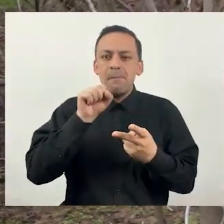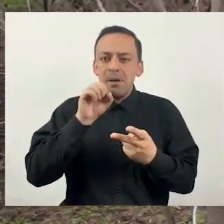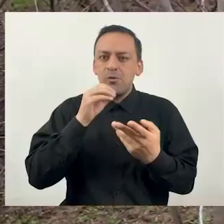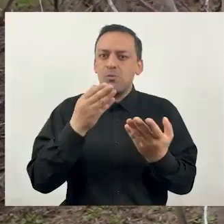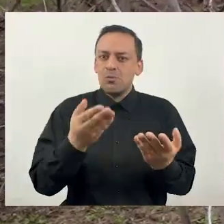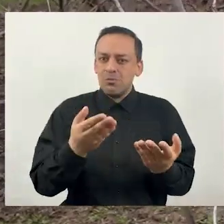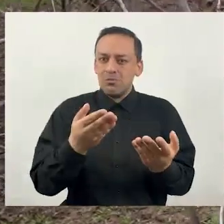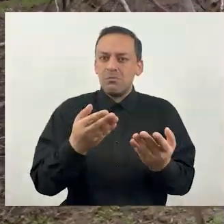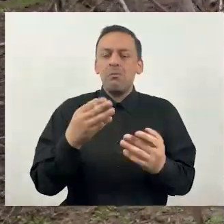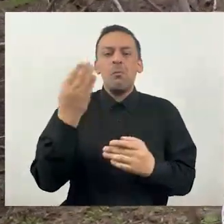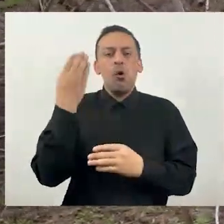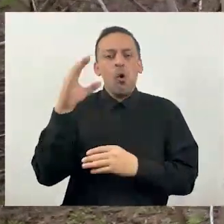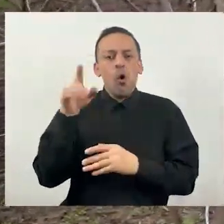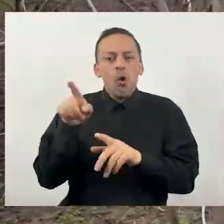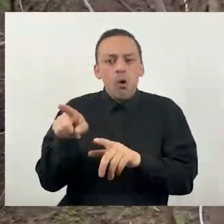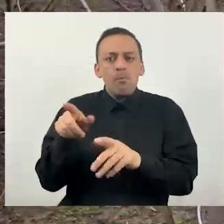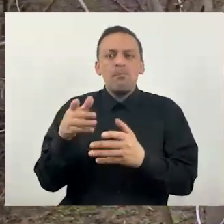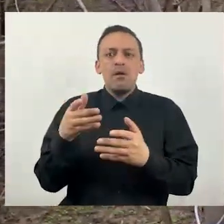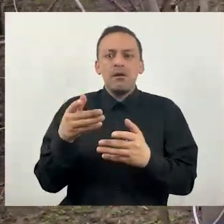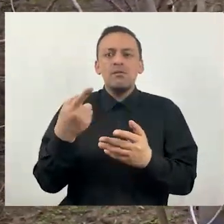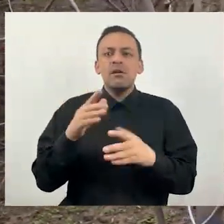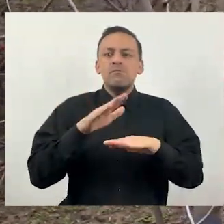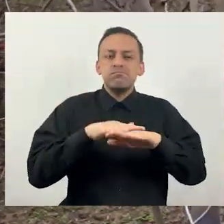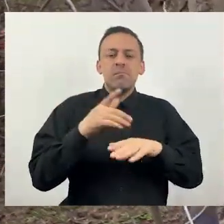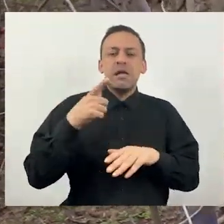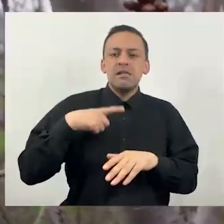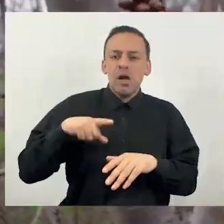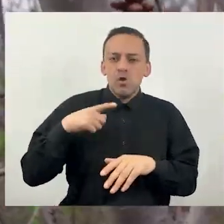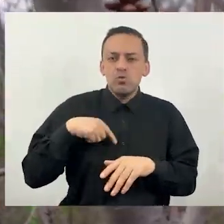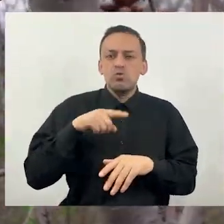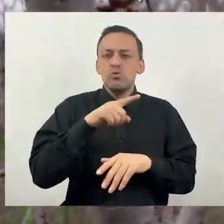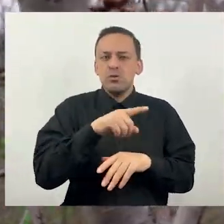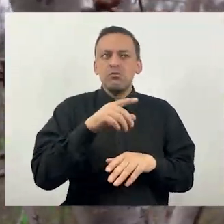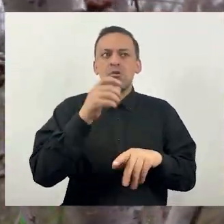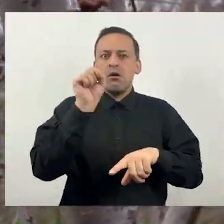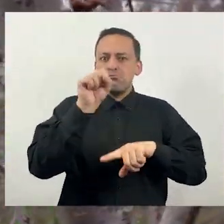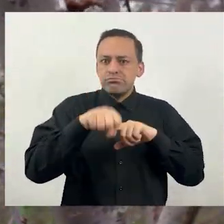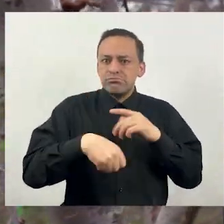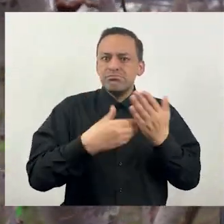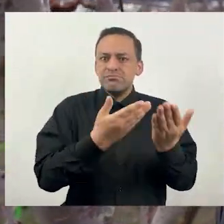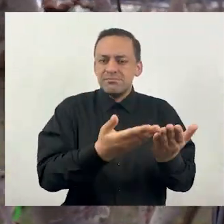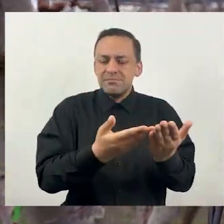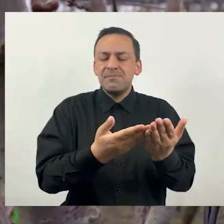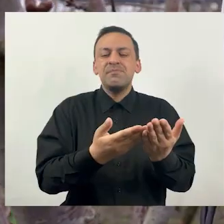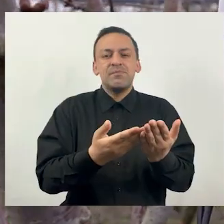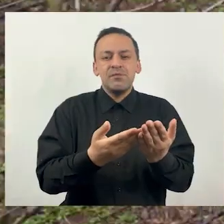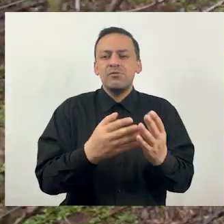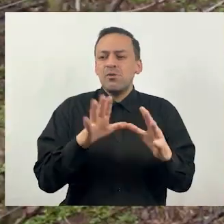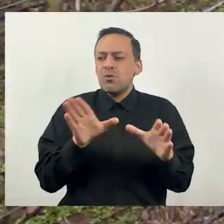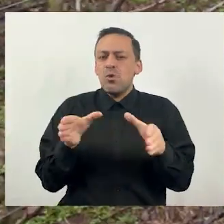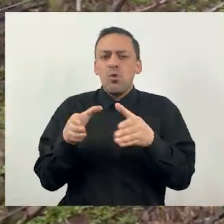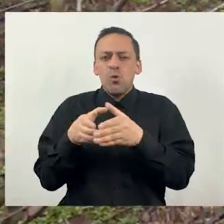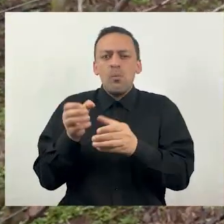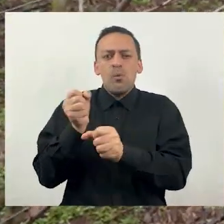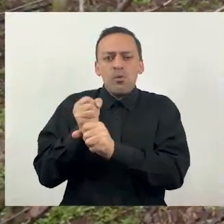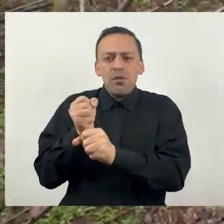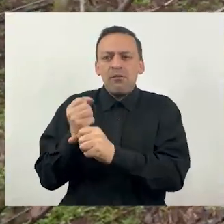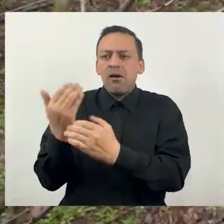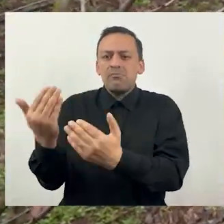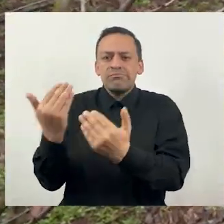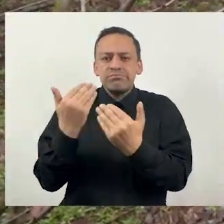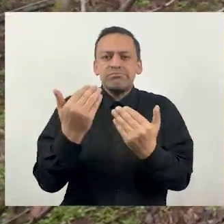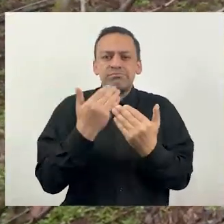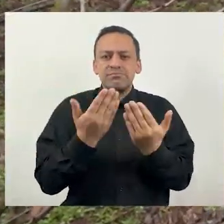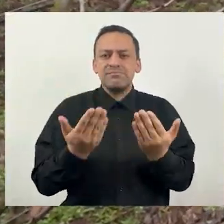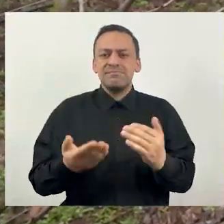usando en Perú, y hay potencial de usarlo en Colombia, y hemos presentado patentes en Estados Unidos, hemos adjudicado patentes en Estados Unidos, entonces todo un equipo en